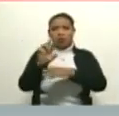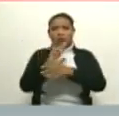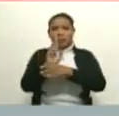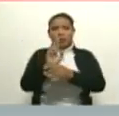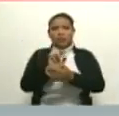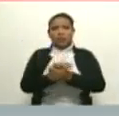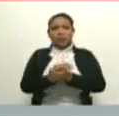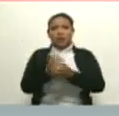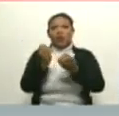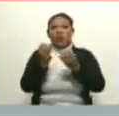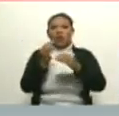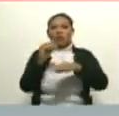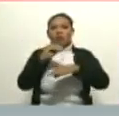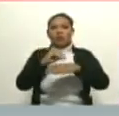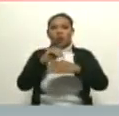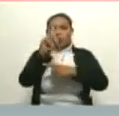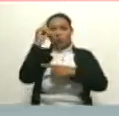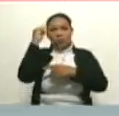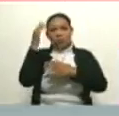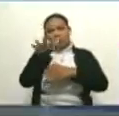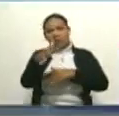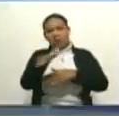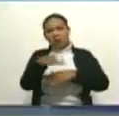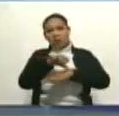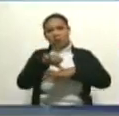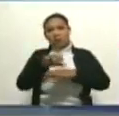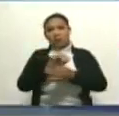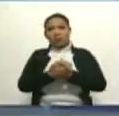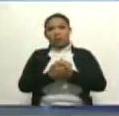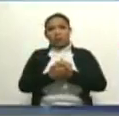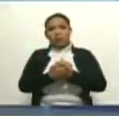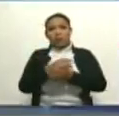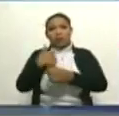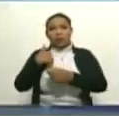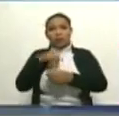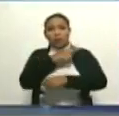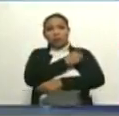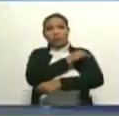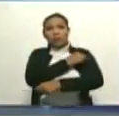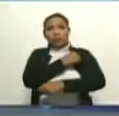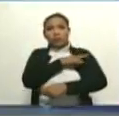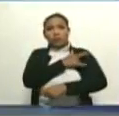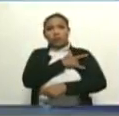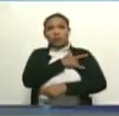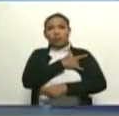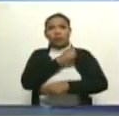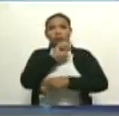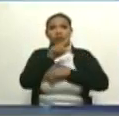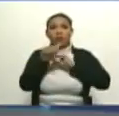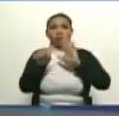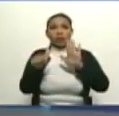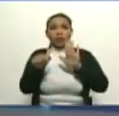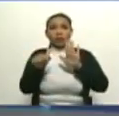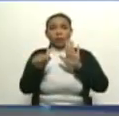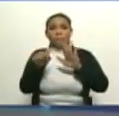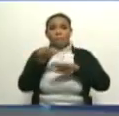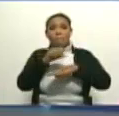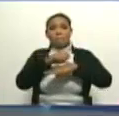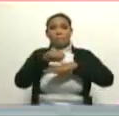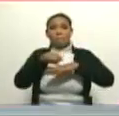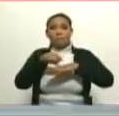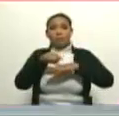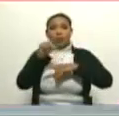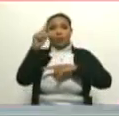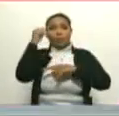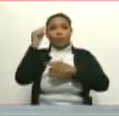¿Cuántos marcapasos puedes poner en un día, por ejemplo? El récord lo tenemos en el Hospital Universitario de Caracas con 16 marcapasos en un día. Bueno, pues.